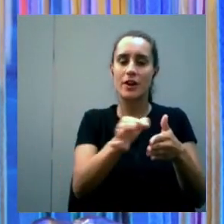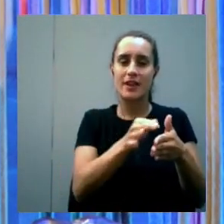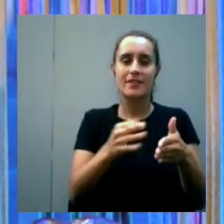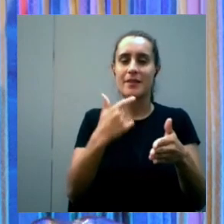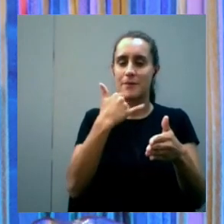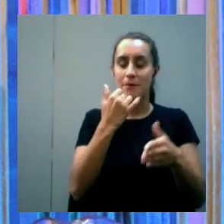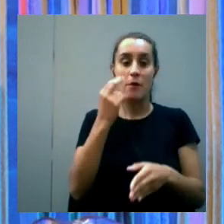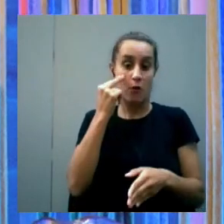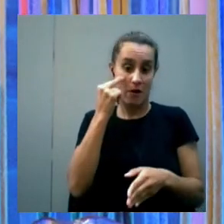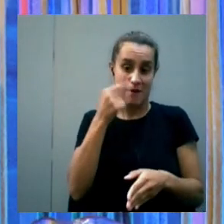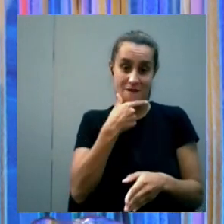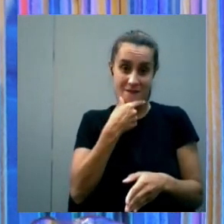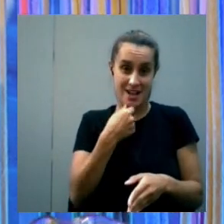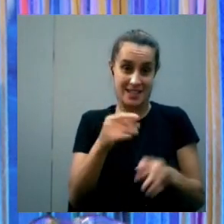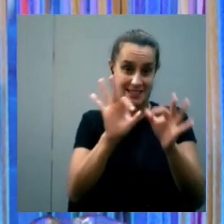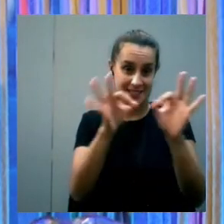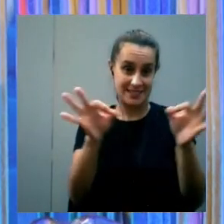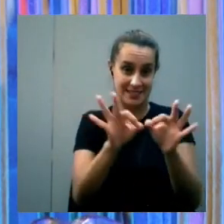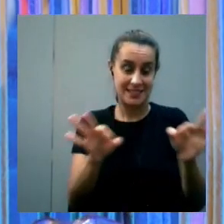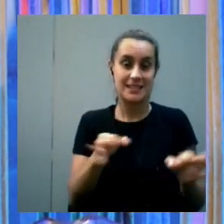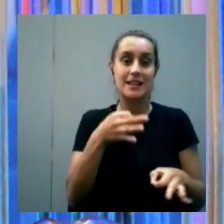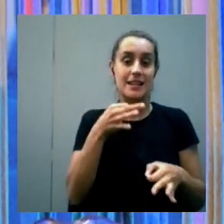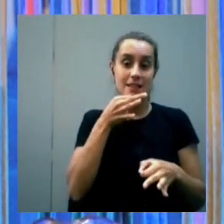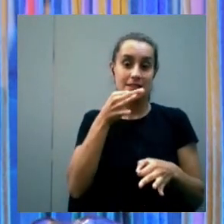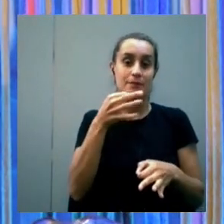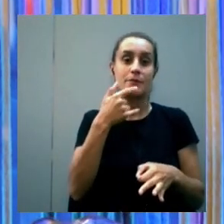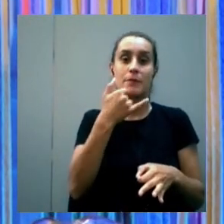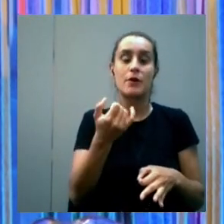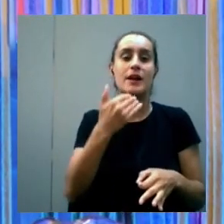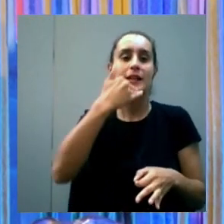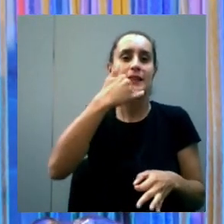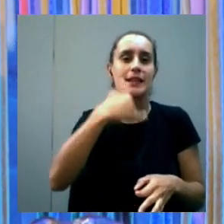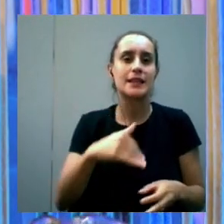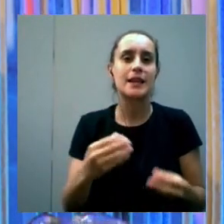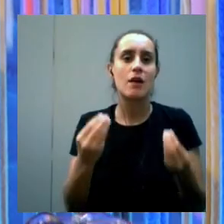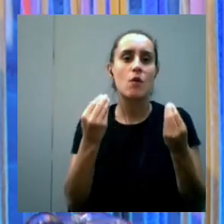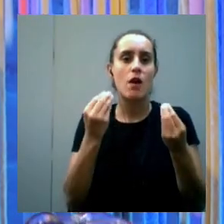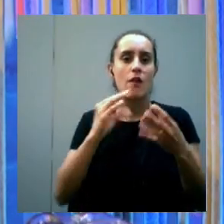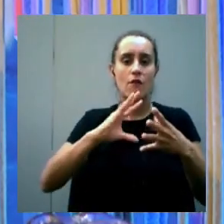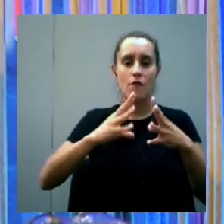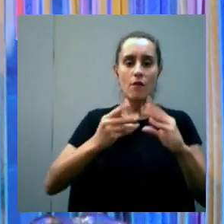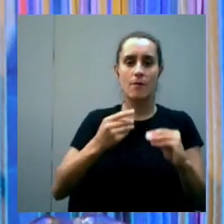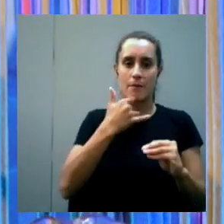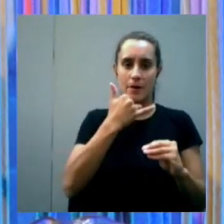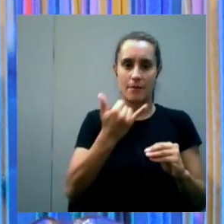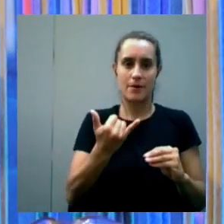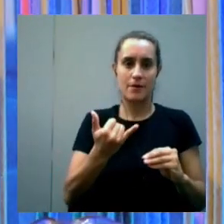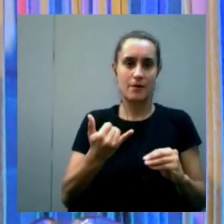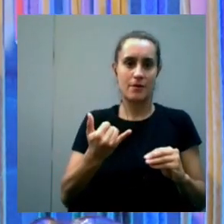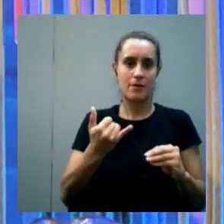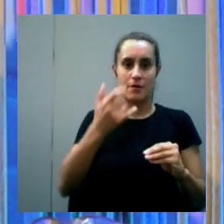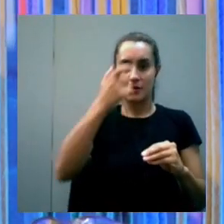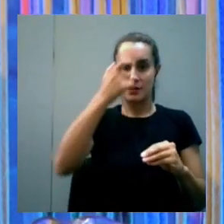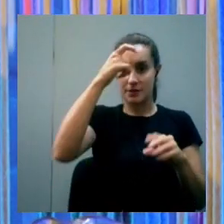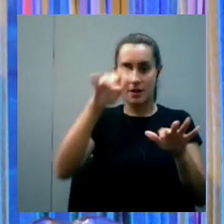sencillo que les planteamos para entender cuáles las posibilidades que nos brinda la ciencia de la computación para